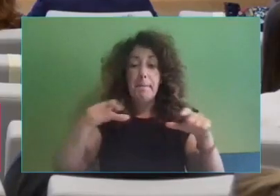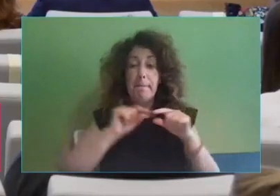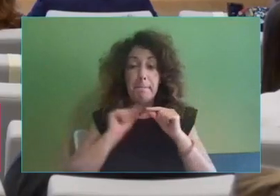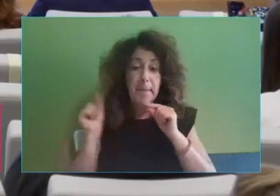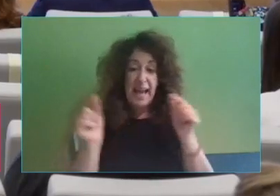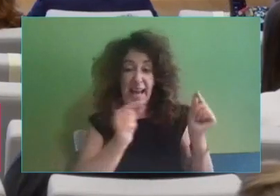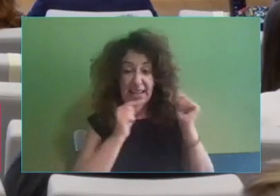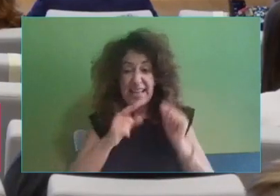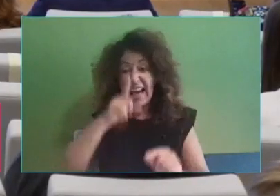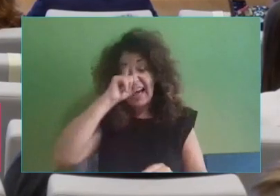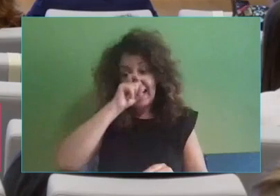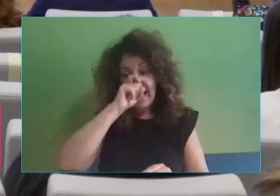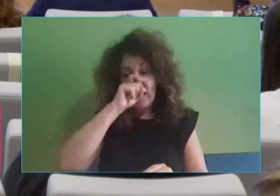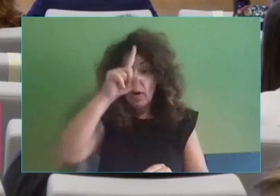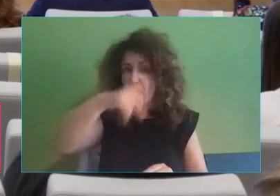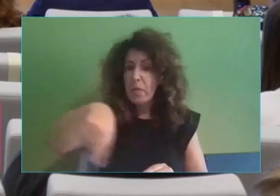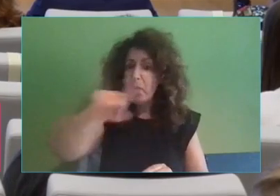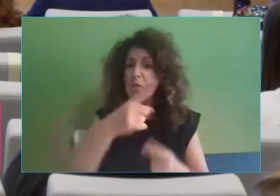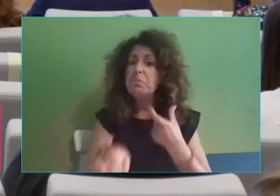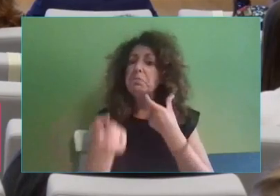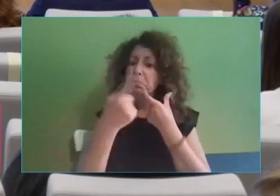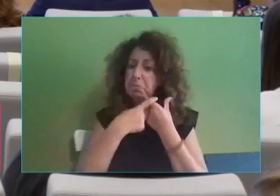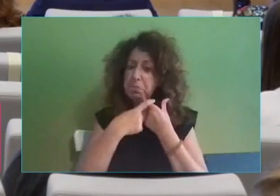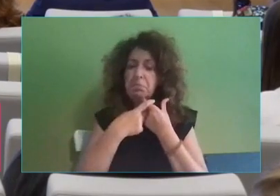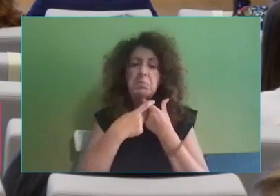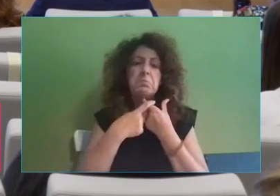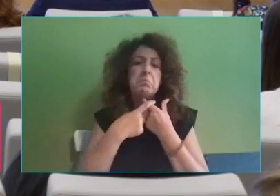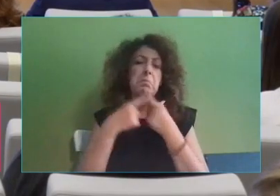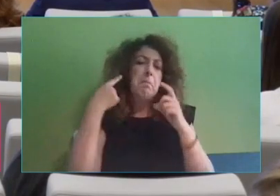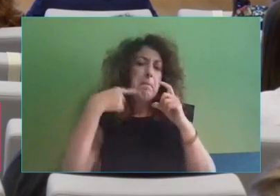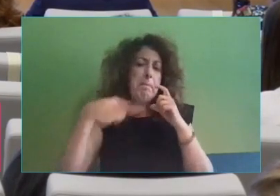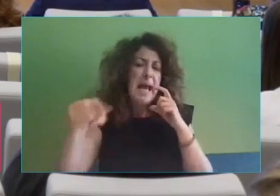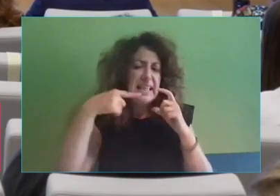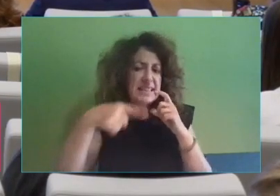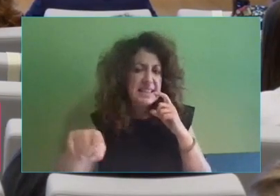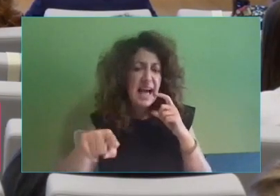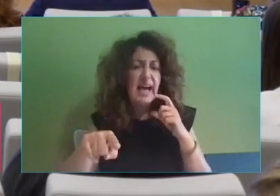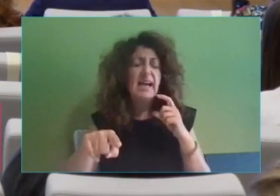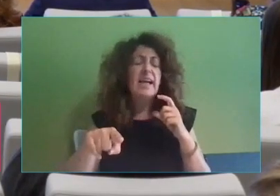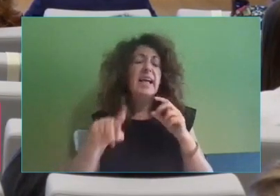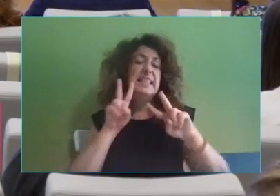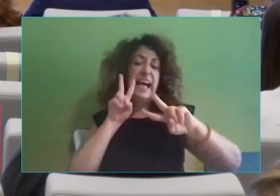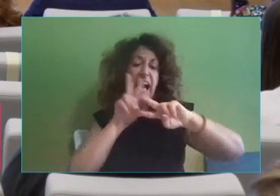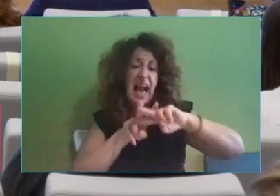que podéis participar enviando cualquier mensaje en redes sociales con este hashtag que tenemos aquí,